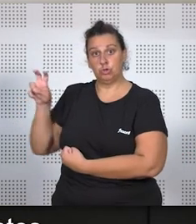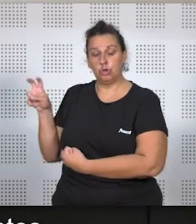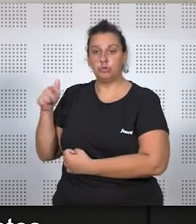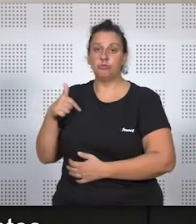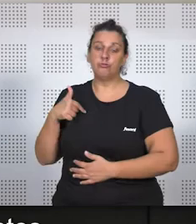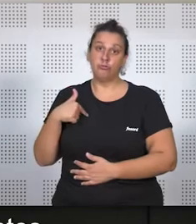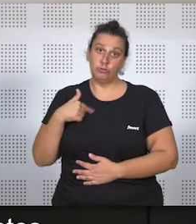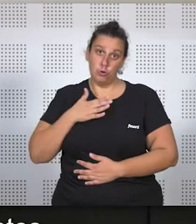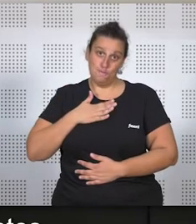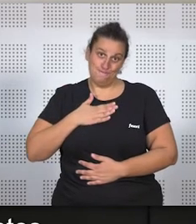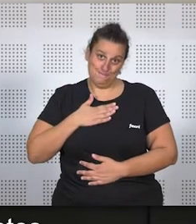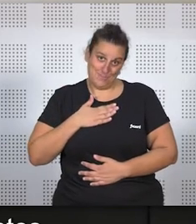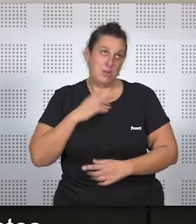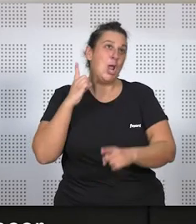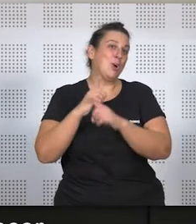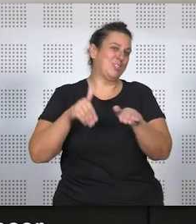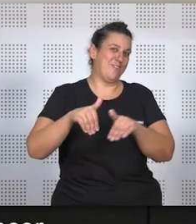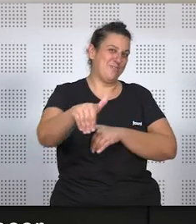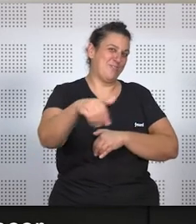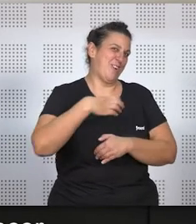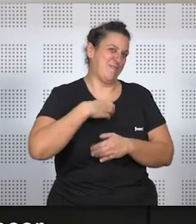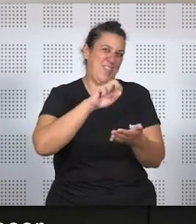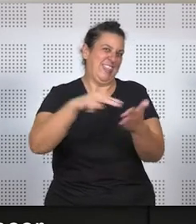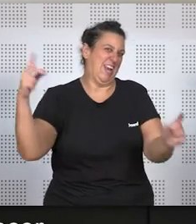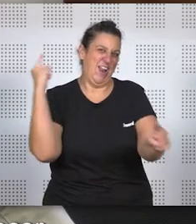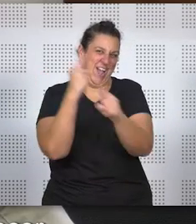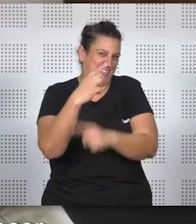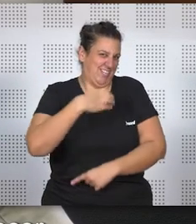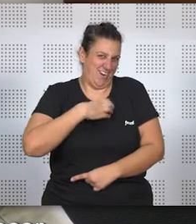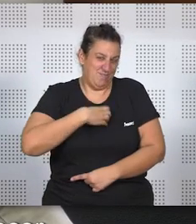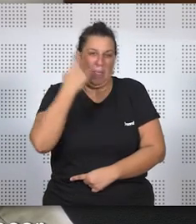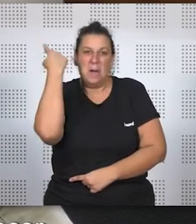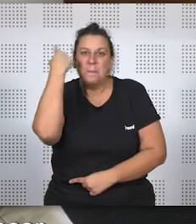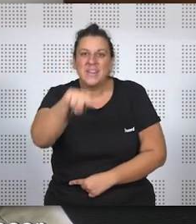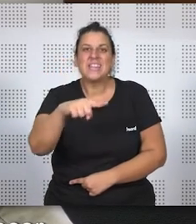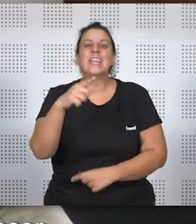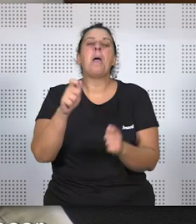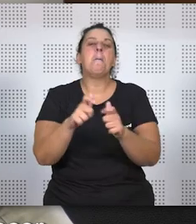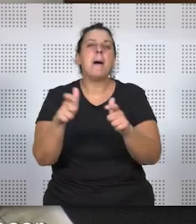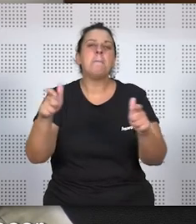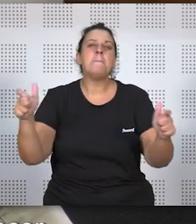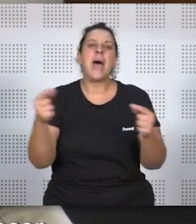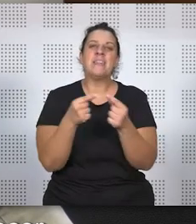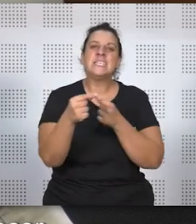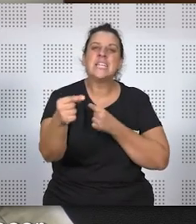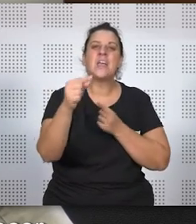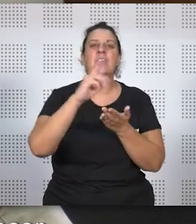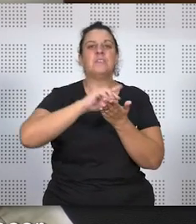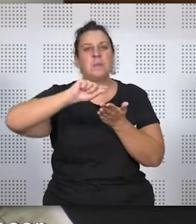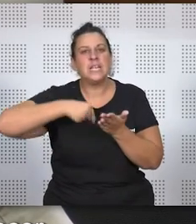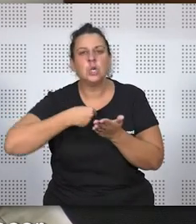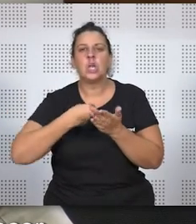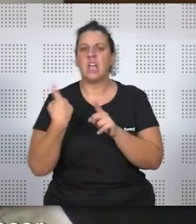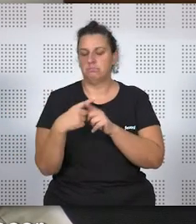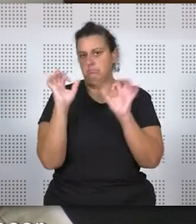yo, este sentido, claro, no puede ser contra el futuro. Evidentemente, el futuro está aquí, cada vez se van a hacer más cosas a distancia, con firma electrónica, blockchain,